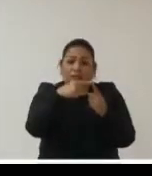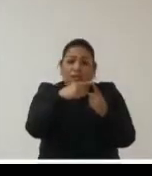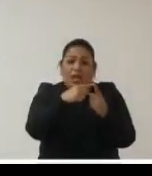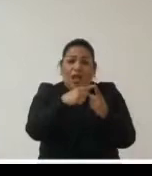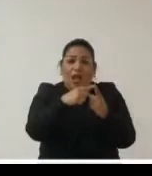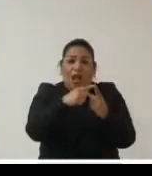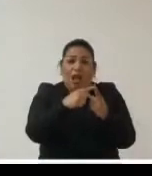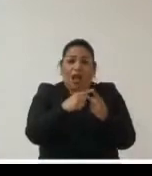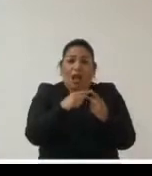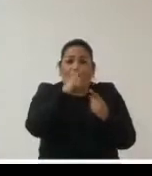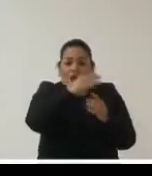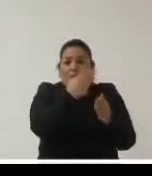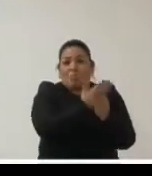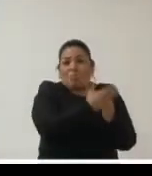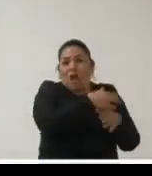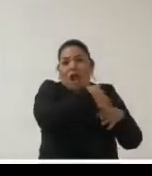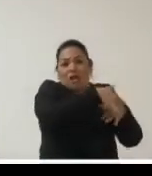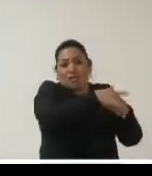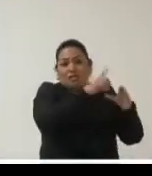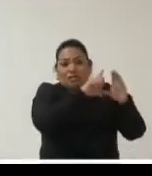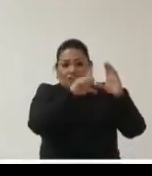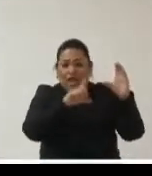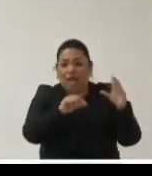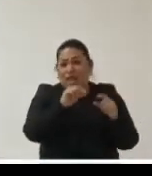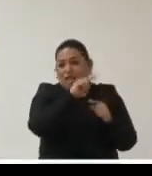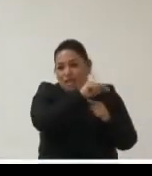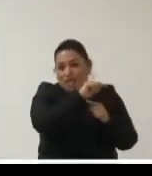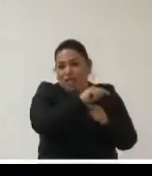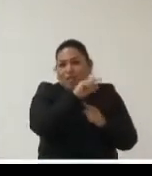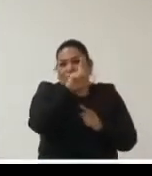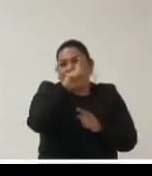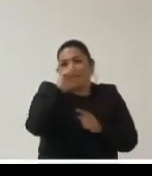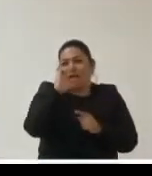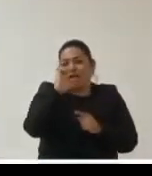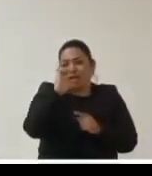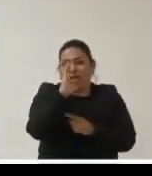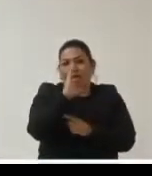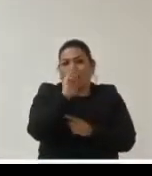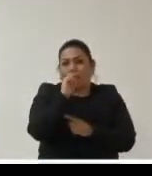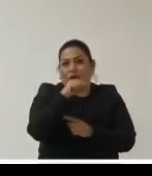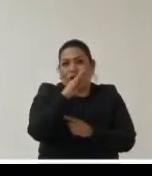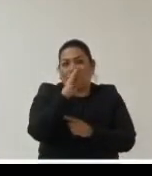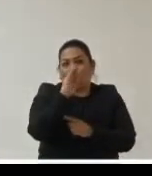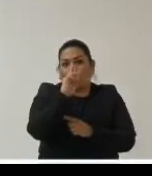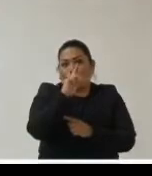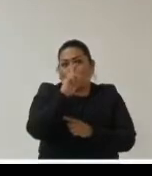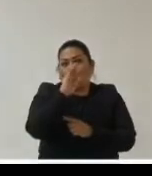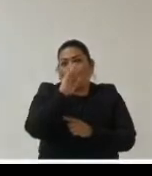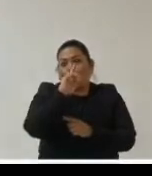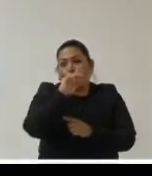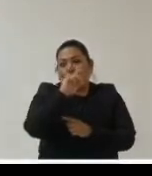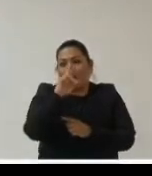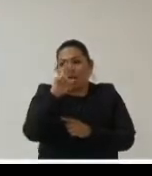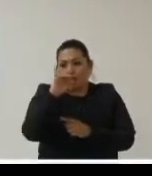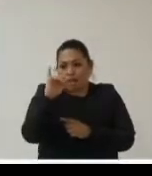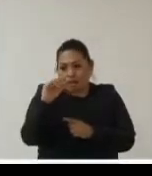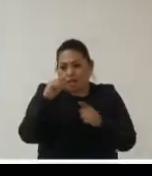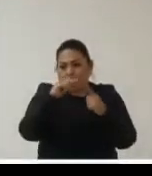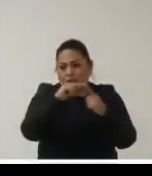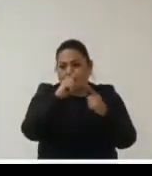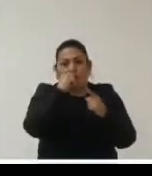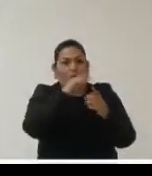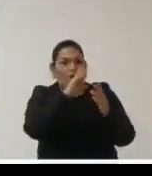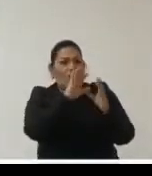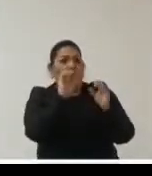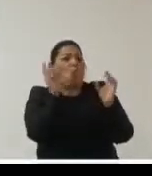está en el archivo general de la nación allí en de Cumberri donde estuvieron nuestros presos del 68 y cuando queremos transparentar abro